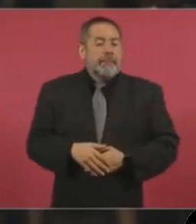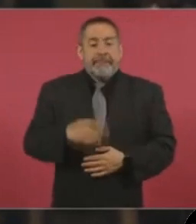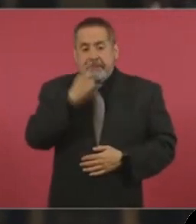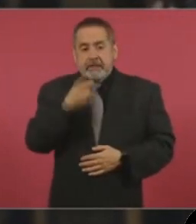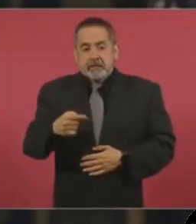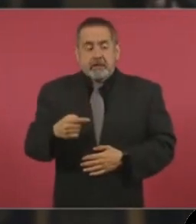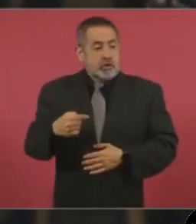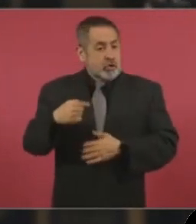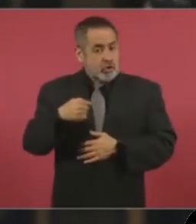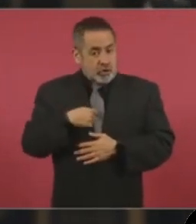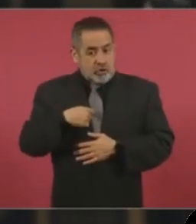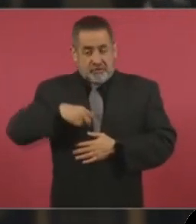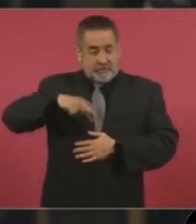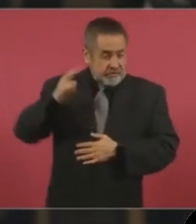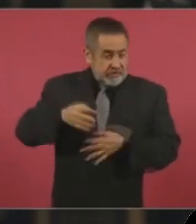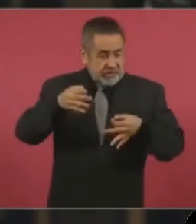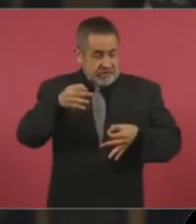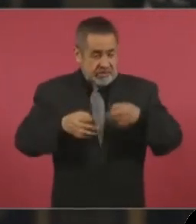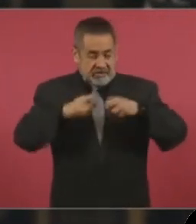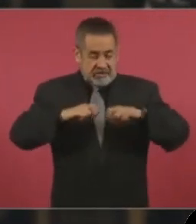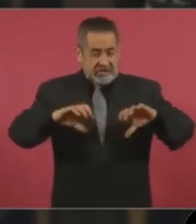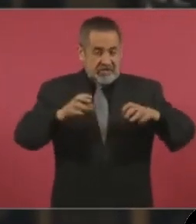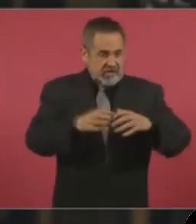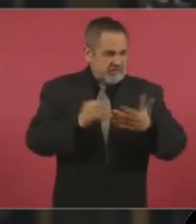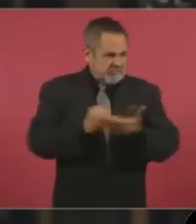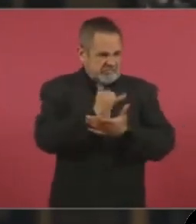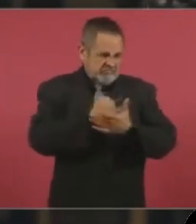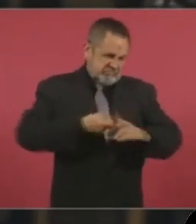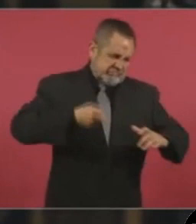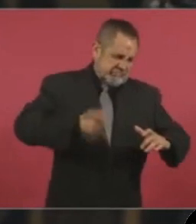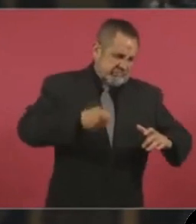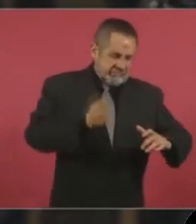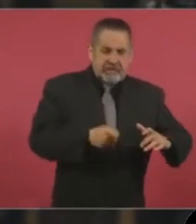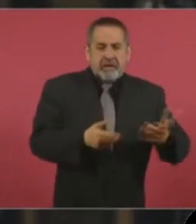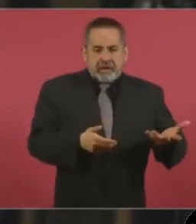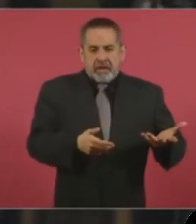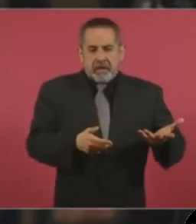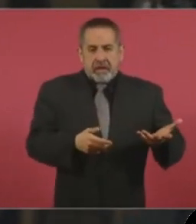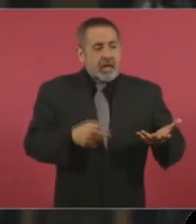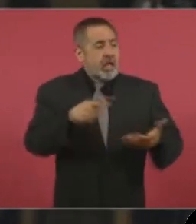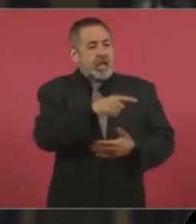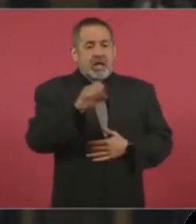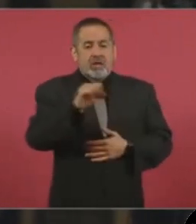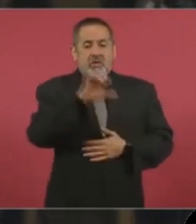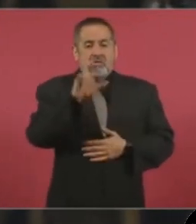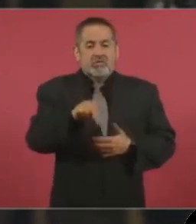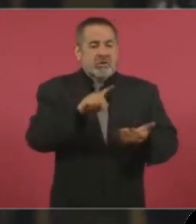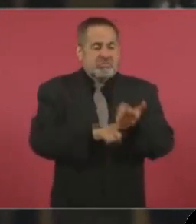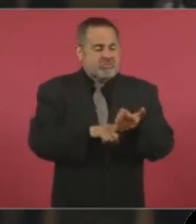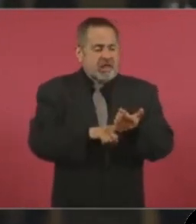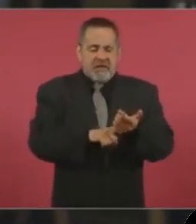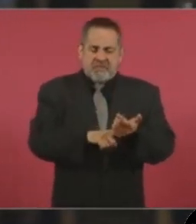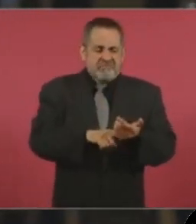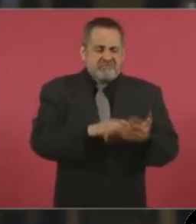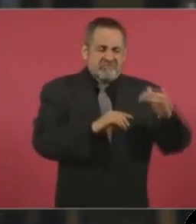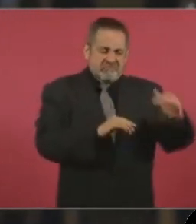como verdadero tribunal constitucional en sus resoluciones, no prevalecería la Suprema Corte, sino la Constitución.